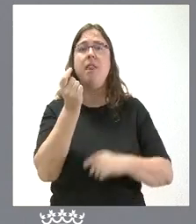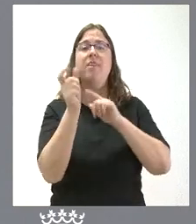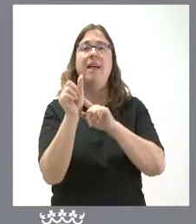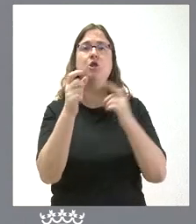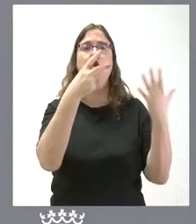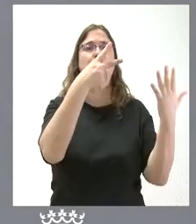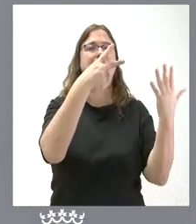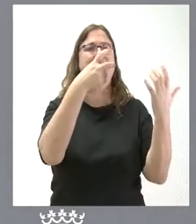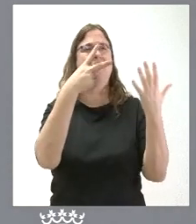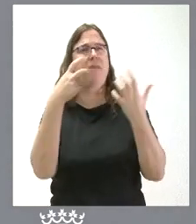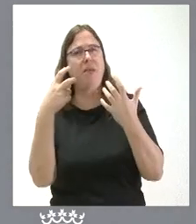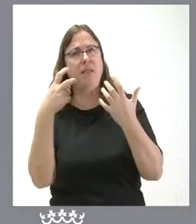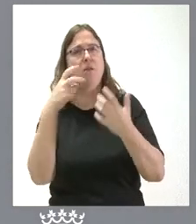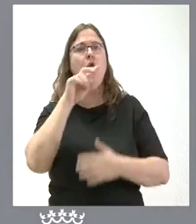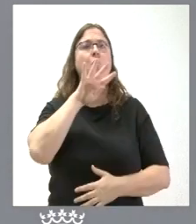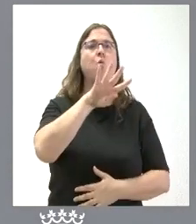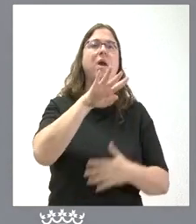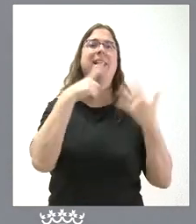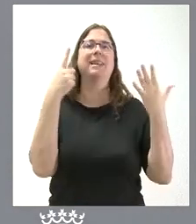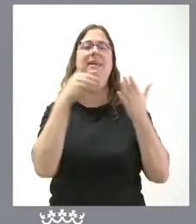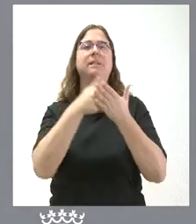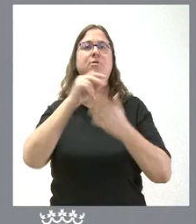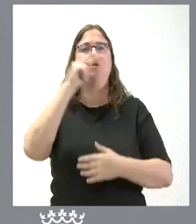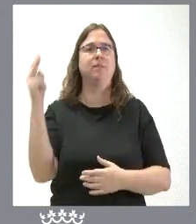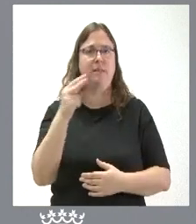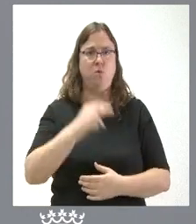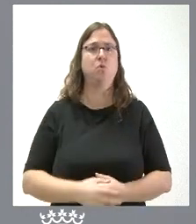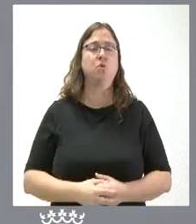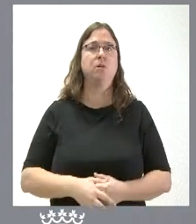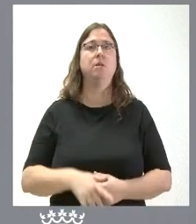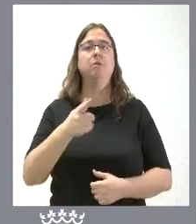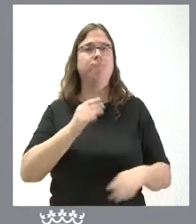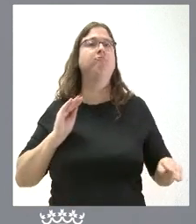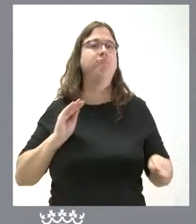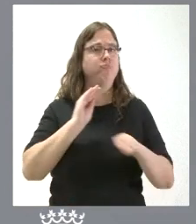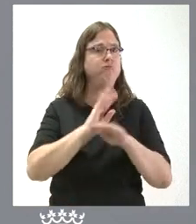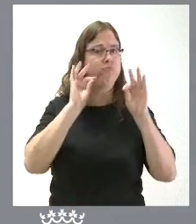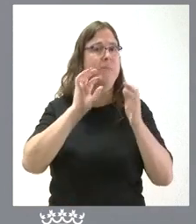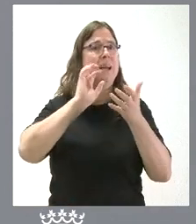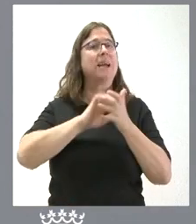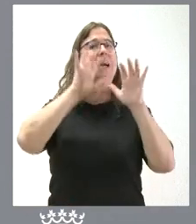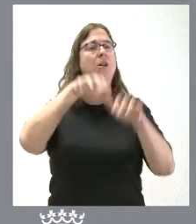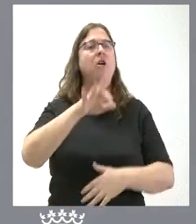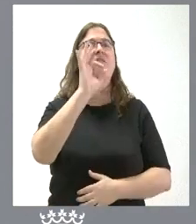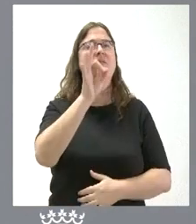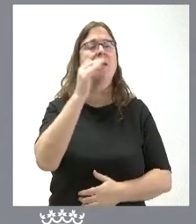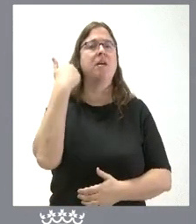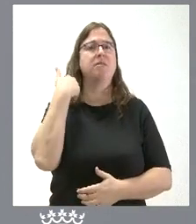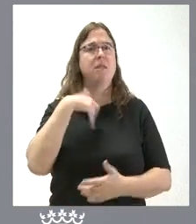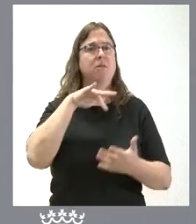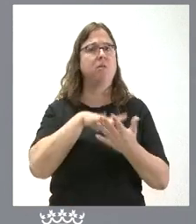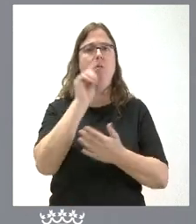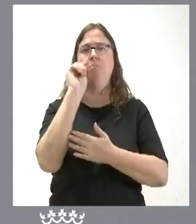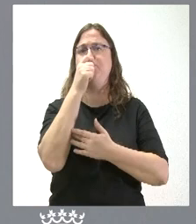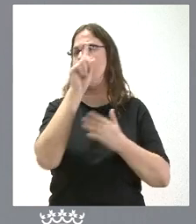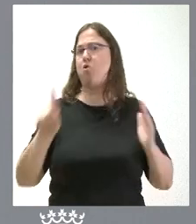746 millones de euros esto es lo que se ha invertido Castilla y León es verdad que ya ha alcanzado la